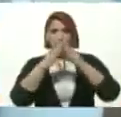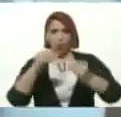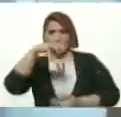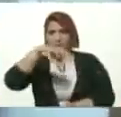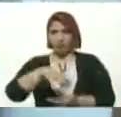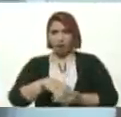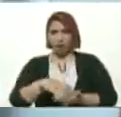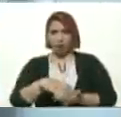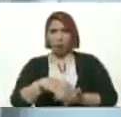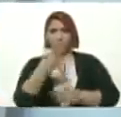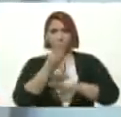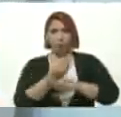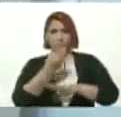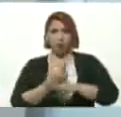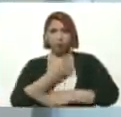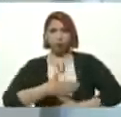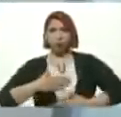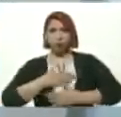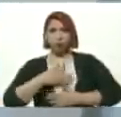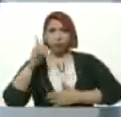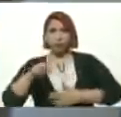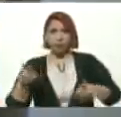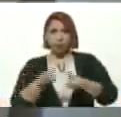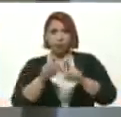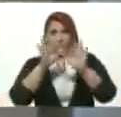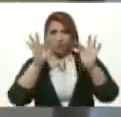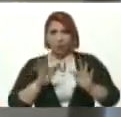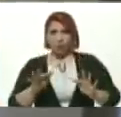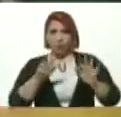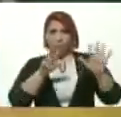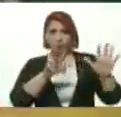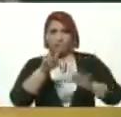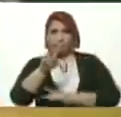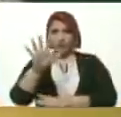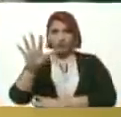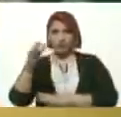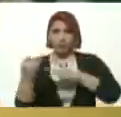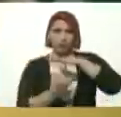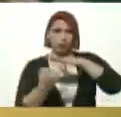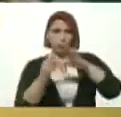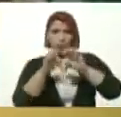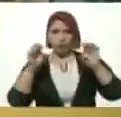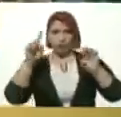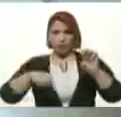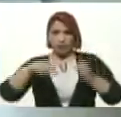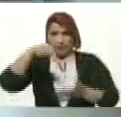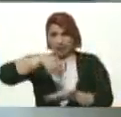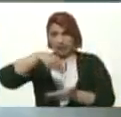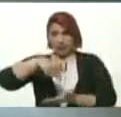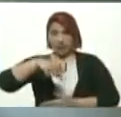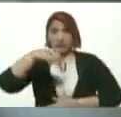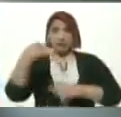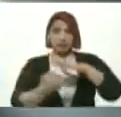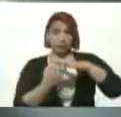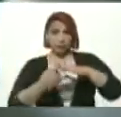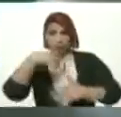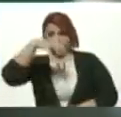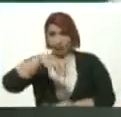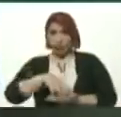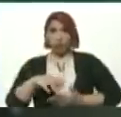Estamos beneficiando De igual manera Presidente 825 instituciones En esta institución En este estado